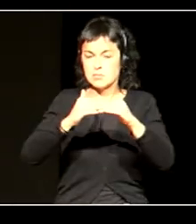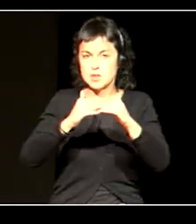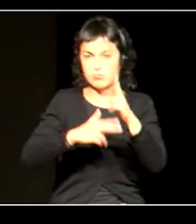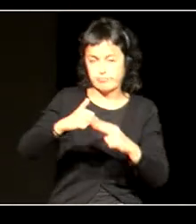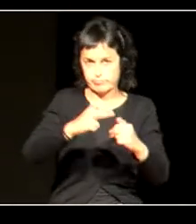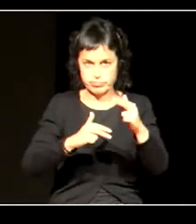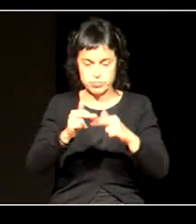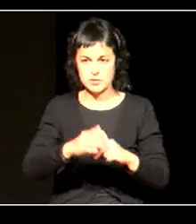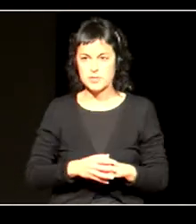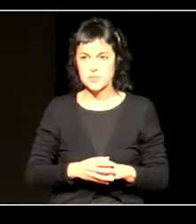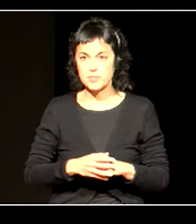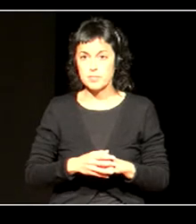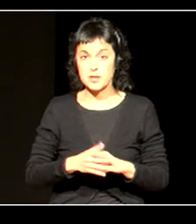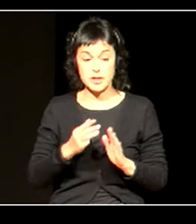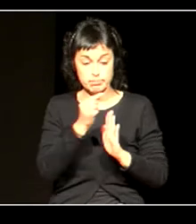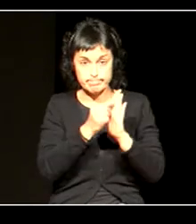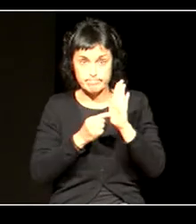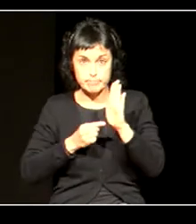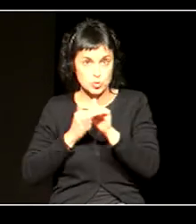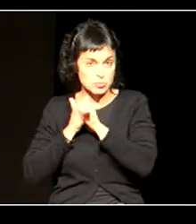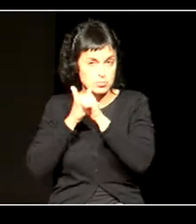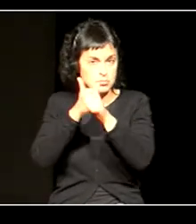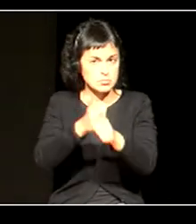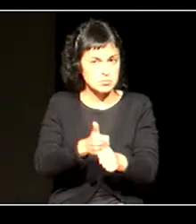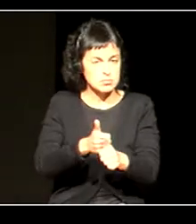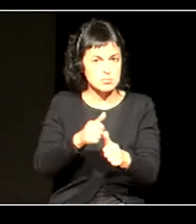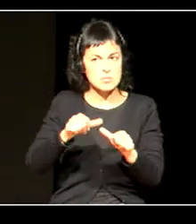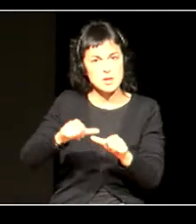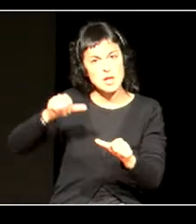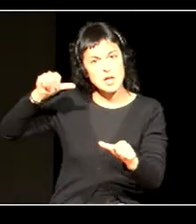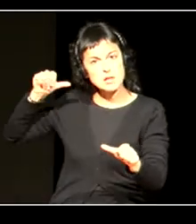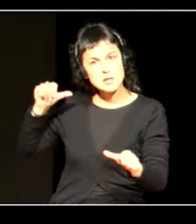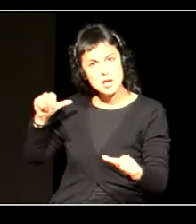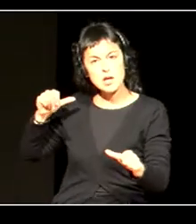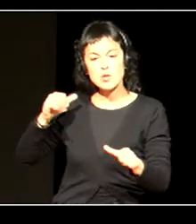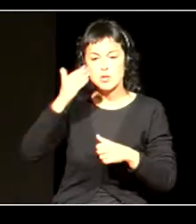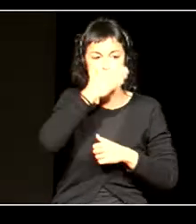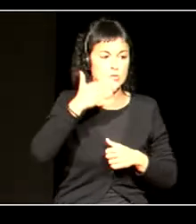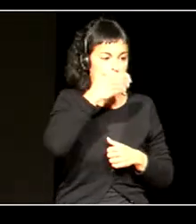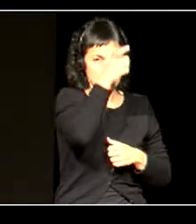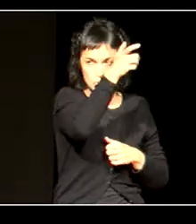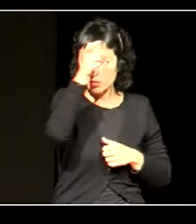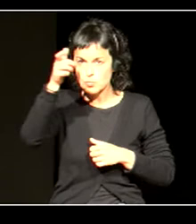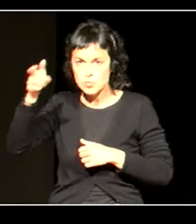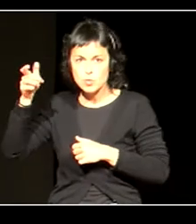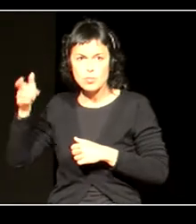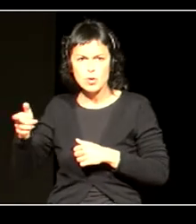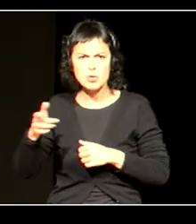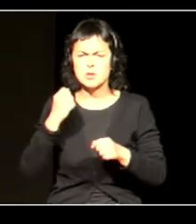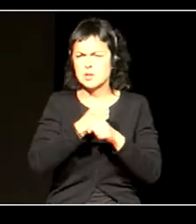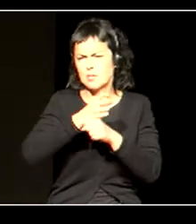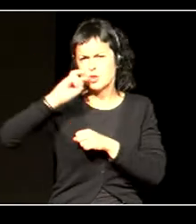irizpide oiei jarraituz, orain arte hainbat lan eginda gure erriko eskoletan berdintasunaren alde,